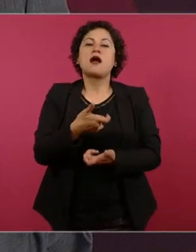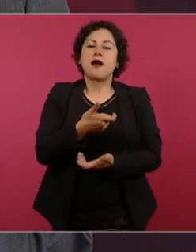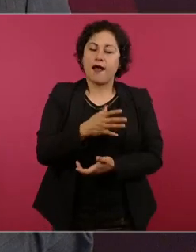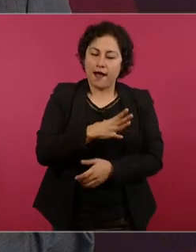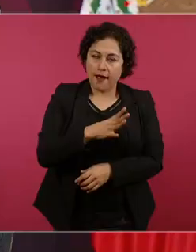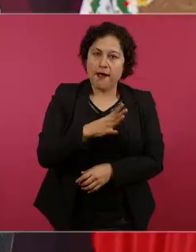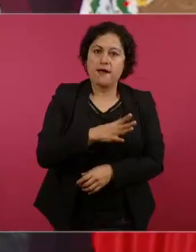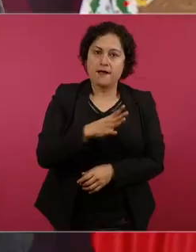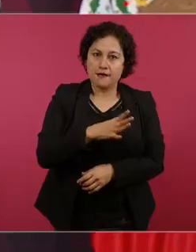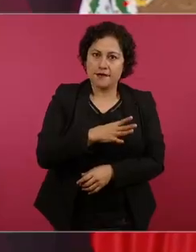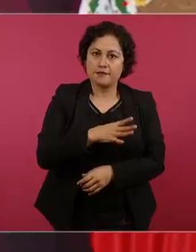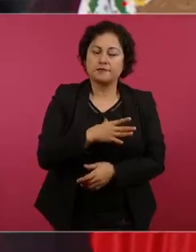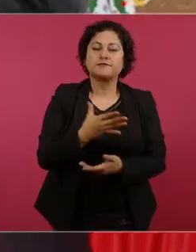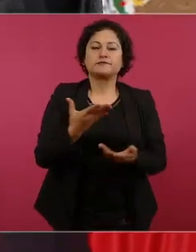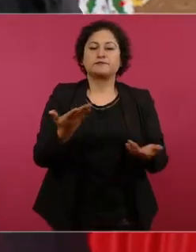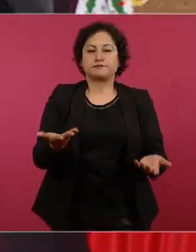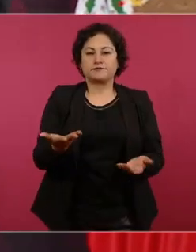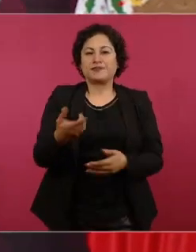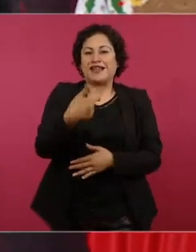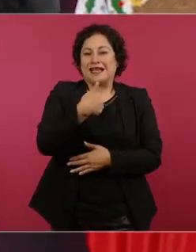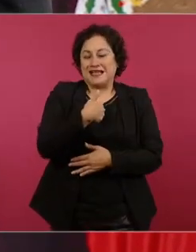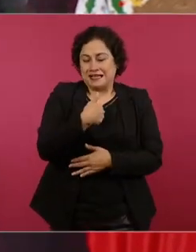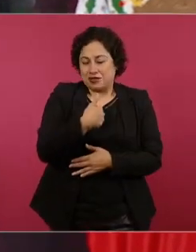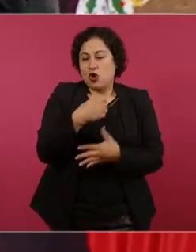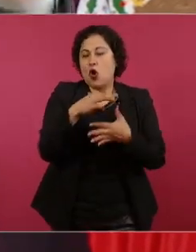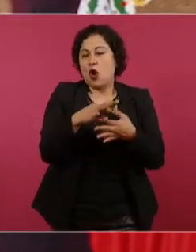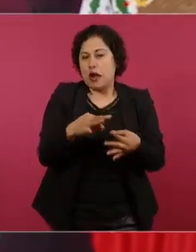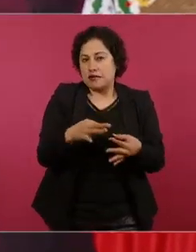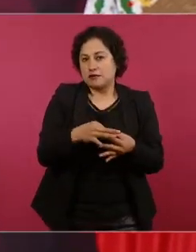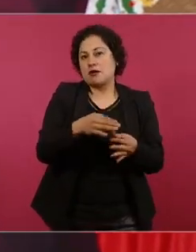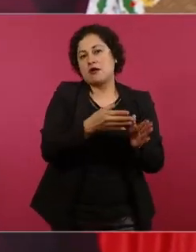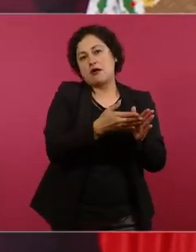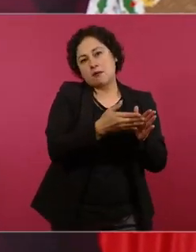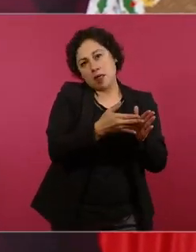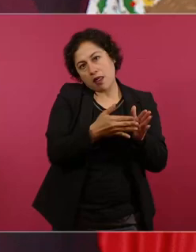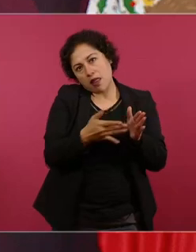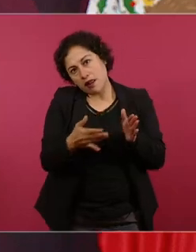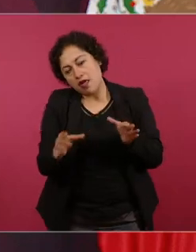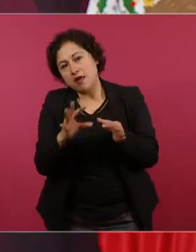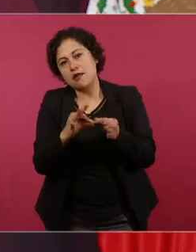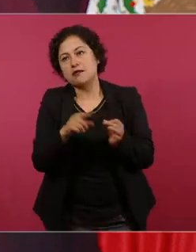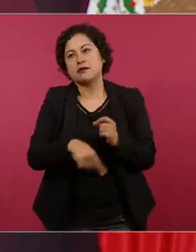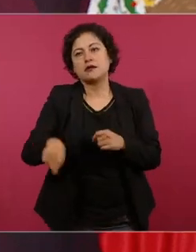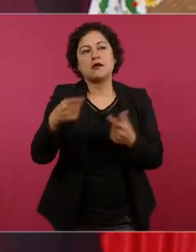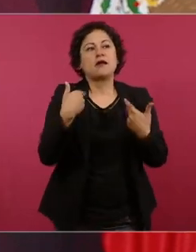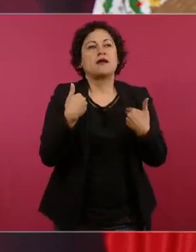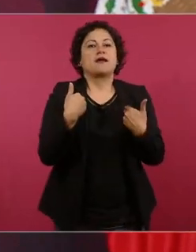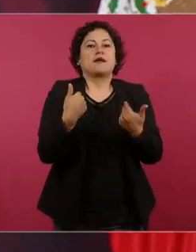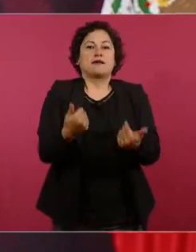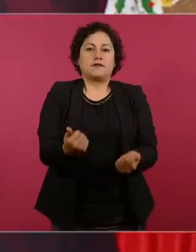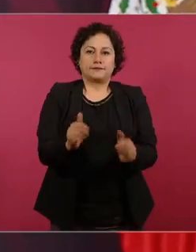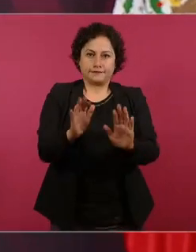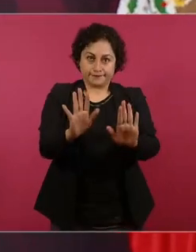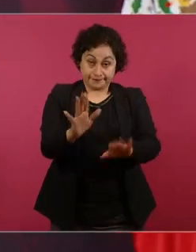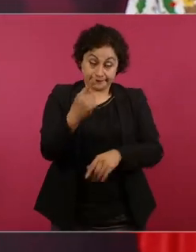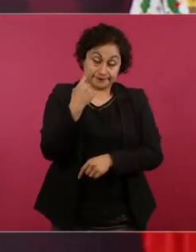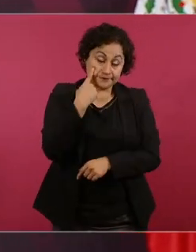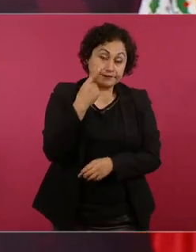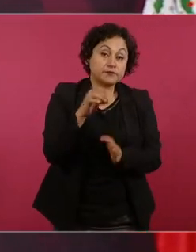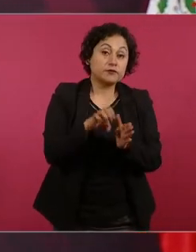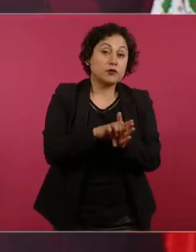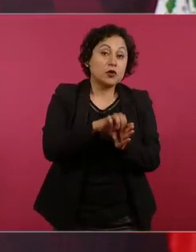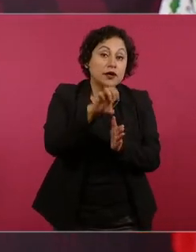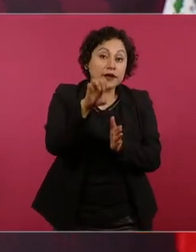explico todo esto para contextualizar entonces en el caso de